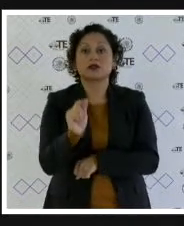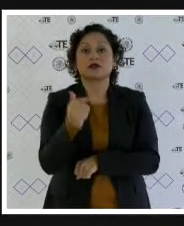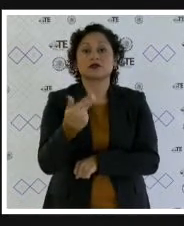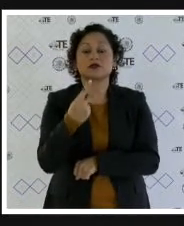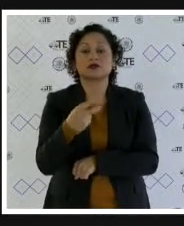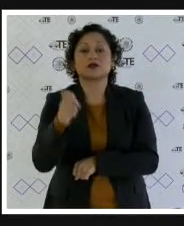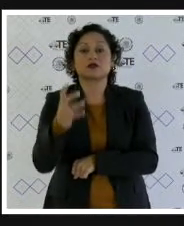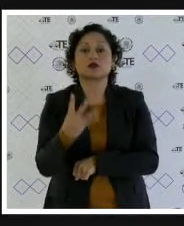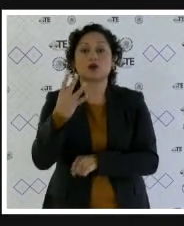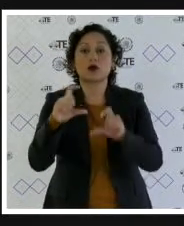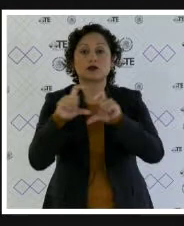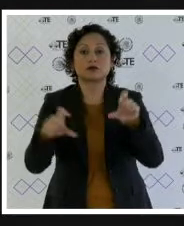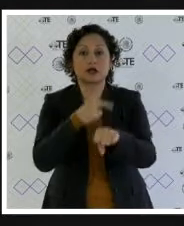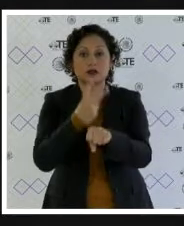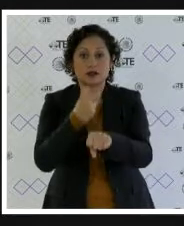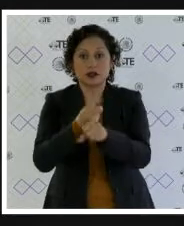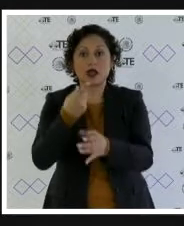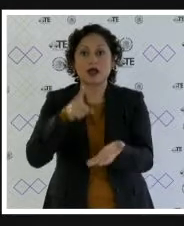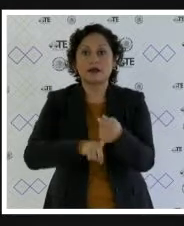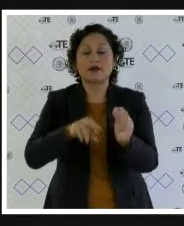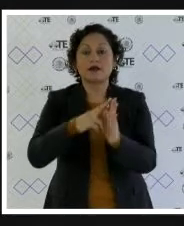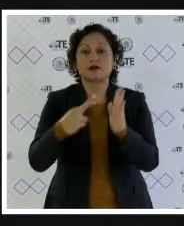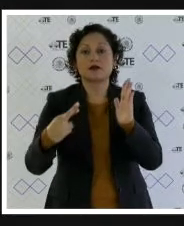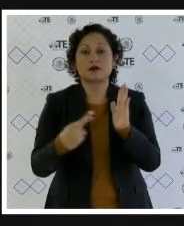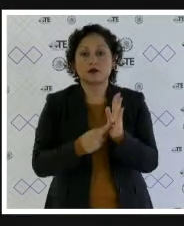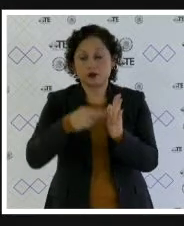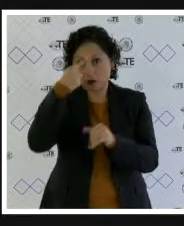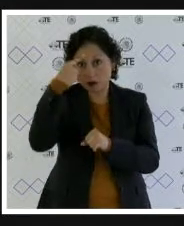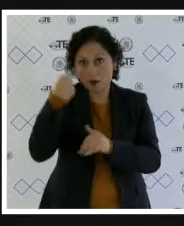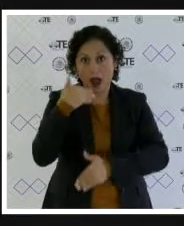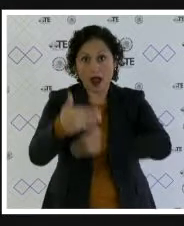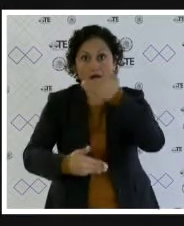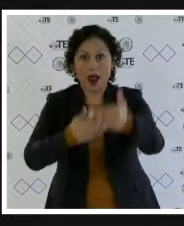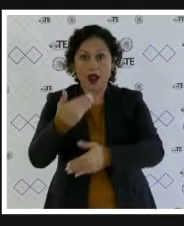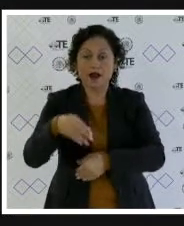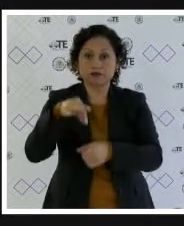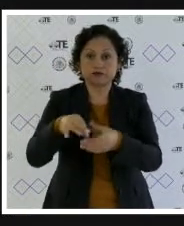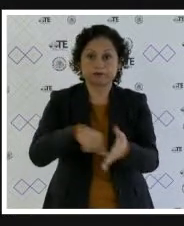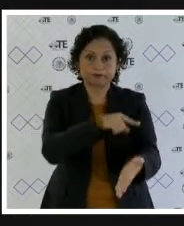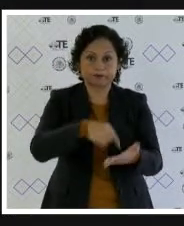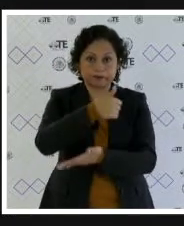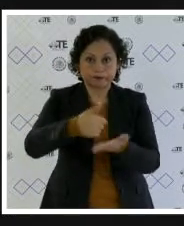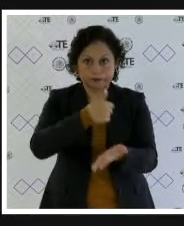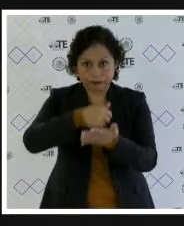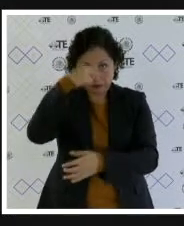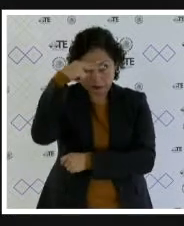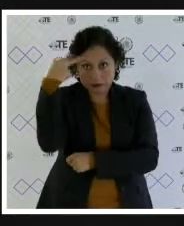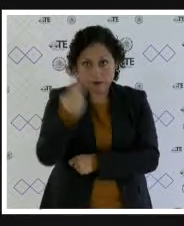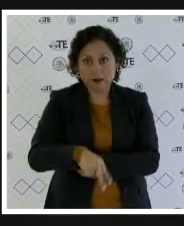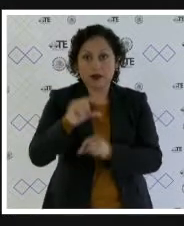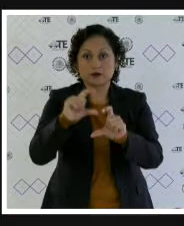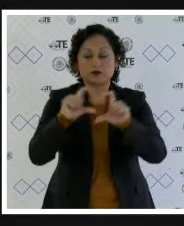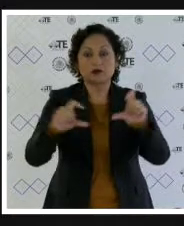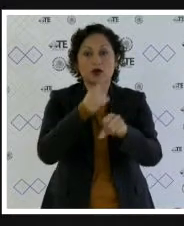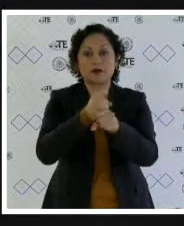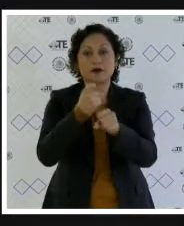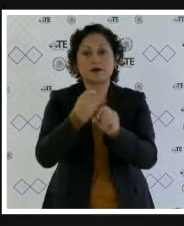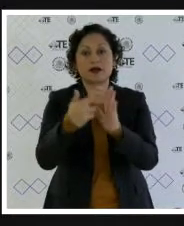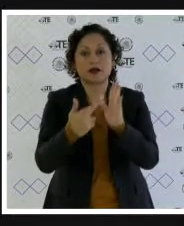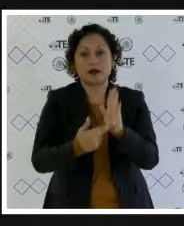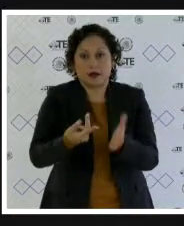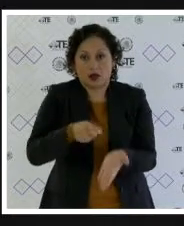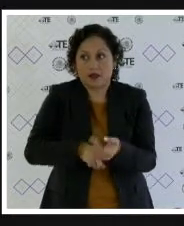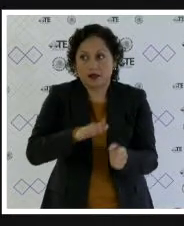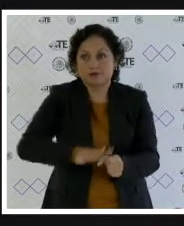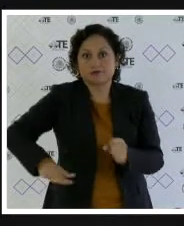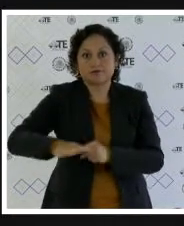204, fracción segunda, del Código de Instituciones y Procedimientos Electorales de la Ciudad de México, así como 8, fracción primera del Reglamento Interior de este Tribunal